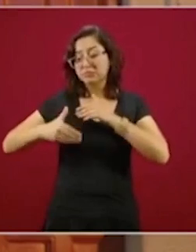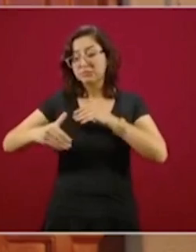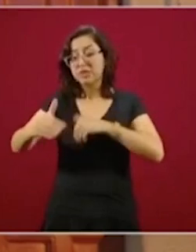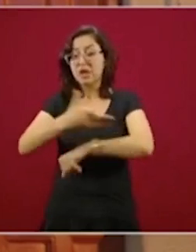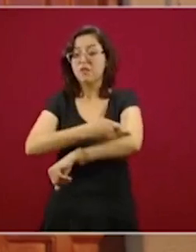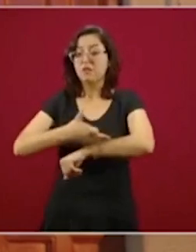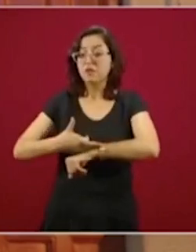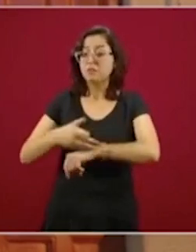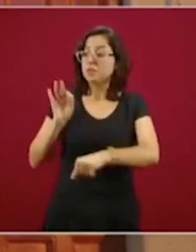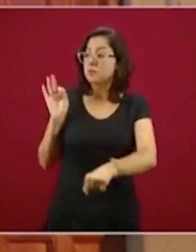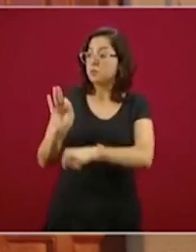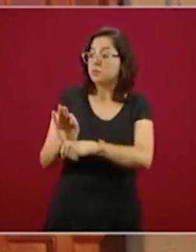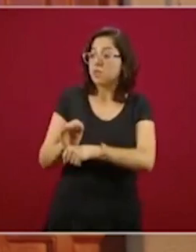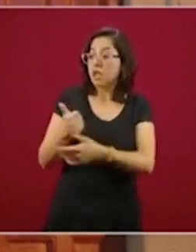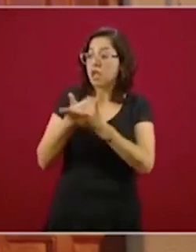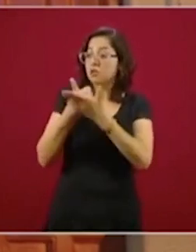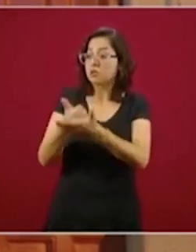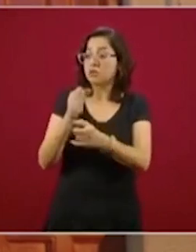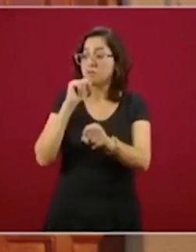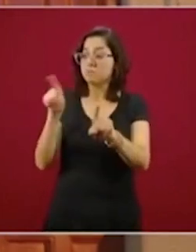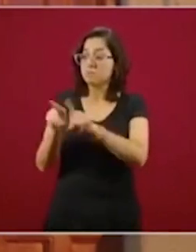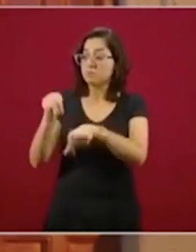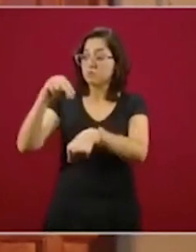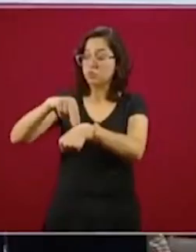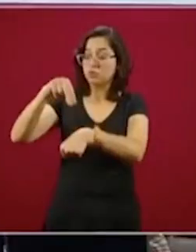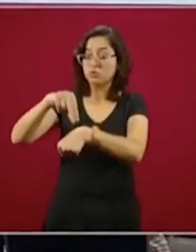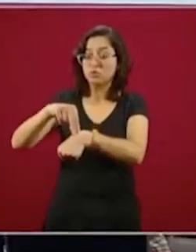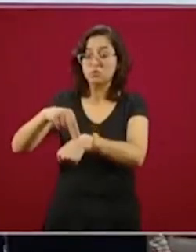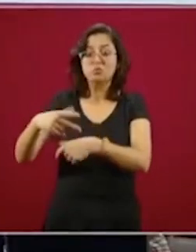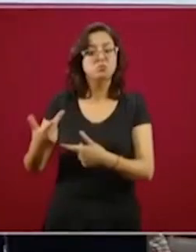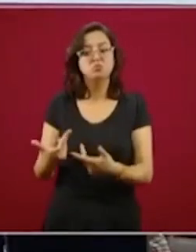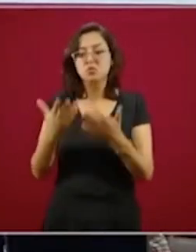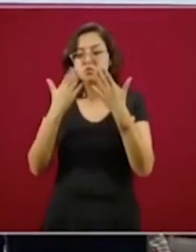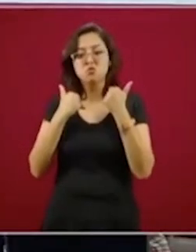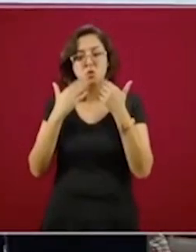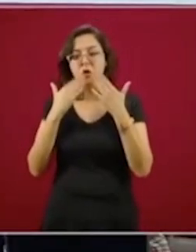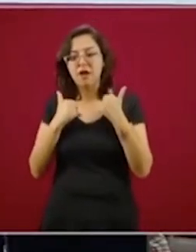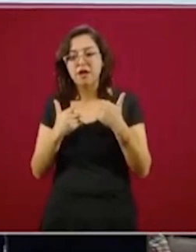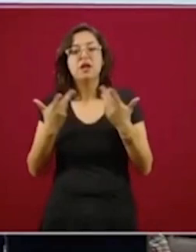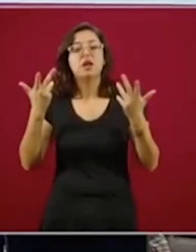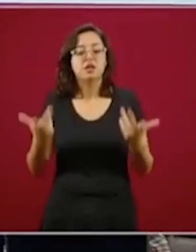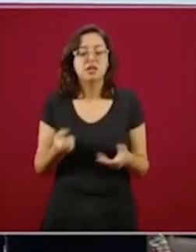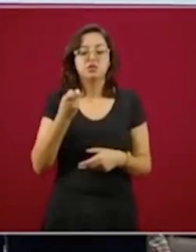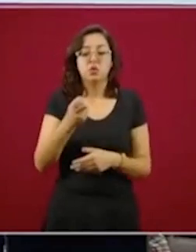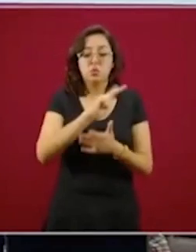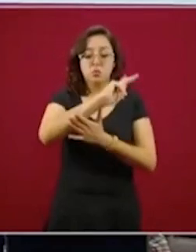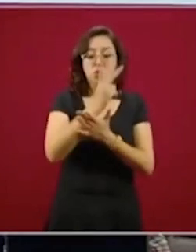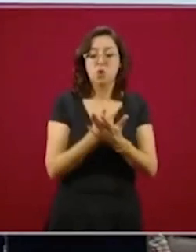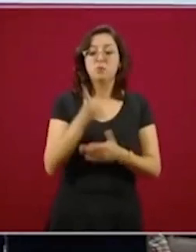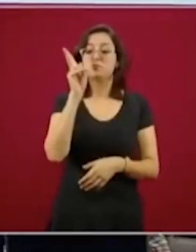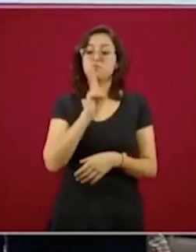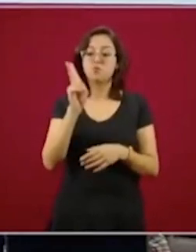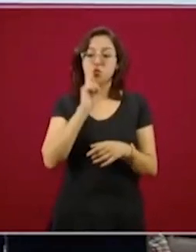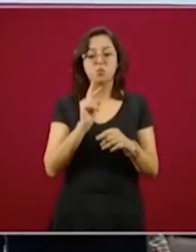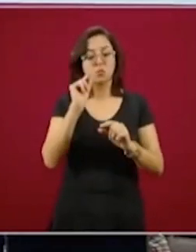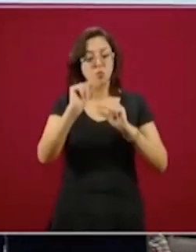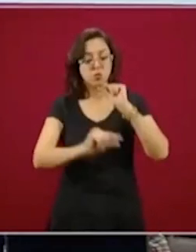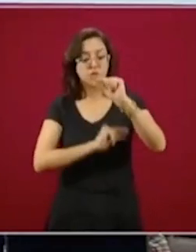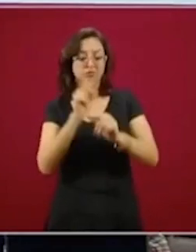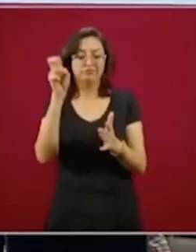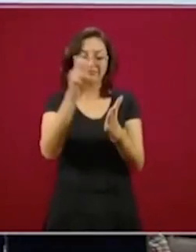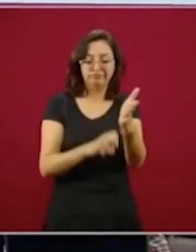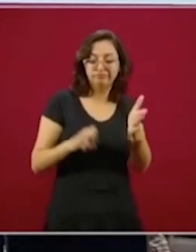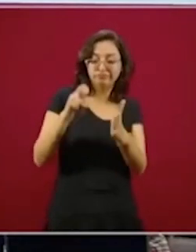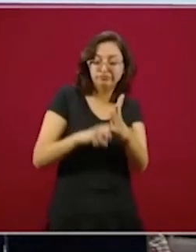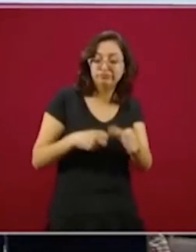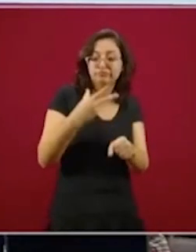familiares como beneficiarios. En el programa piloto todo esto se ha ido corrigiendo. Y en el caso de los trabajadores independientes,